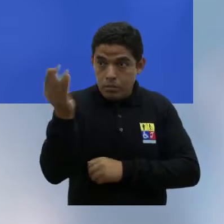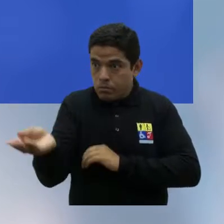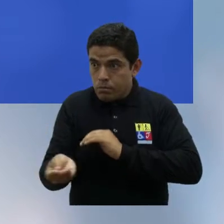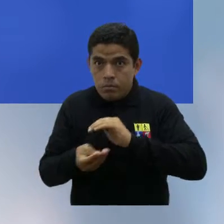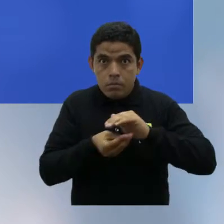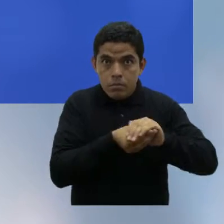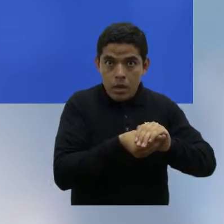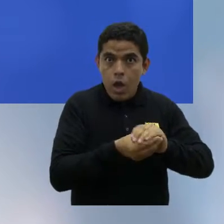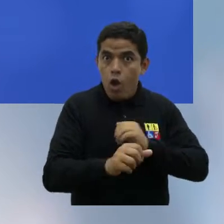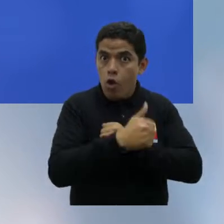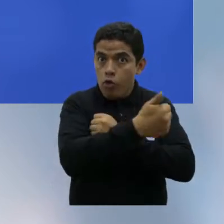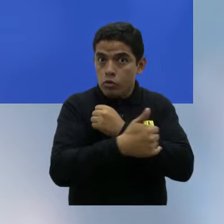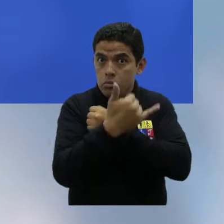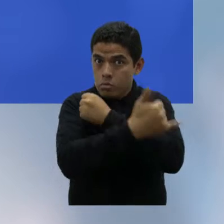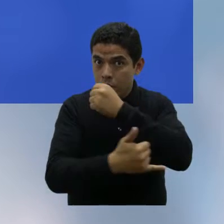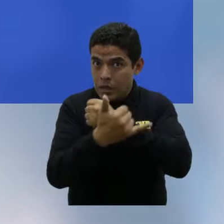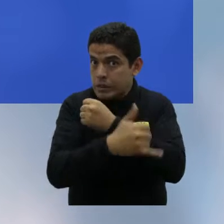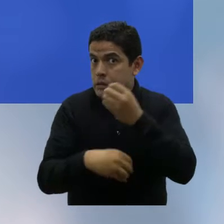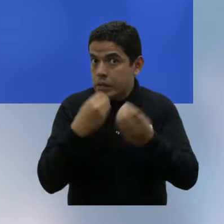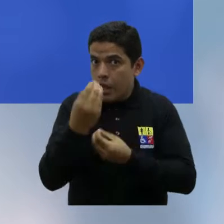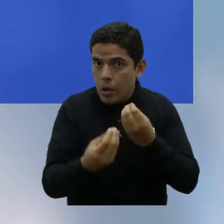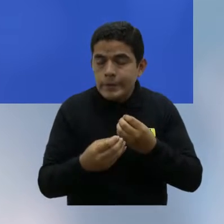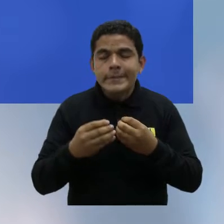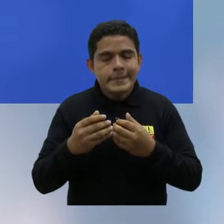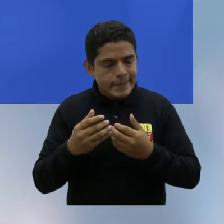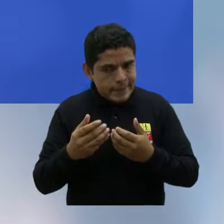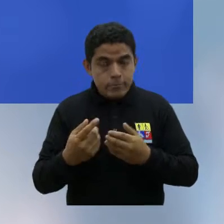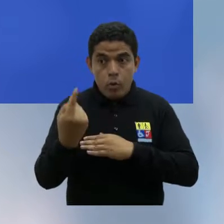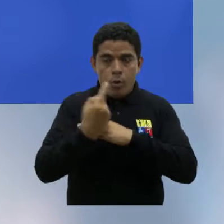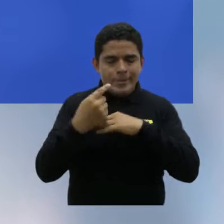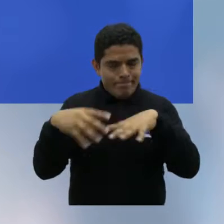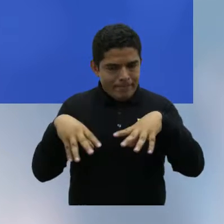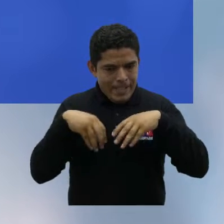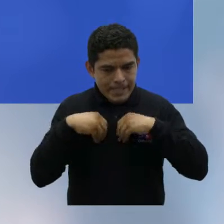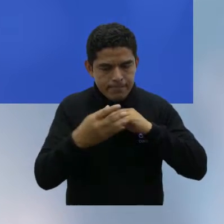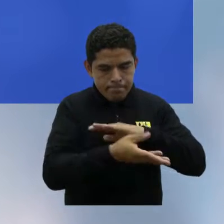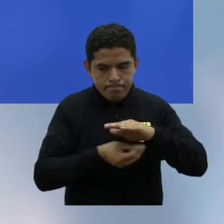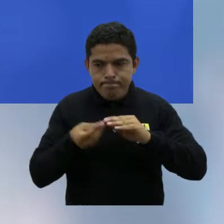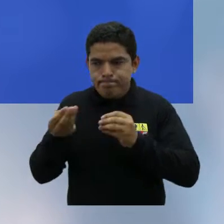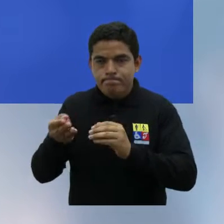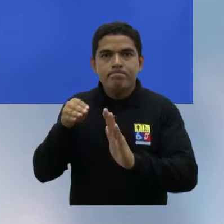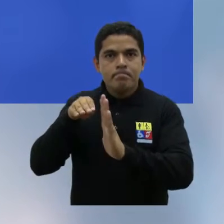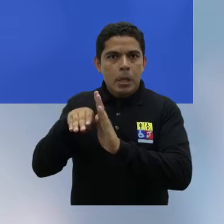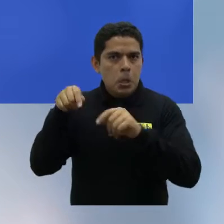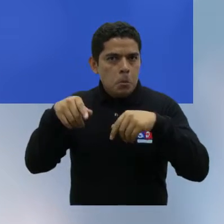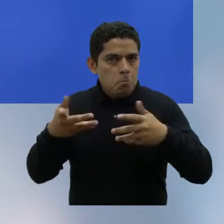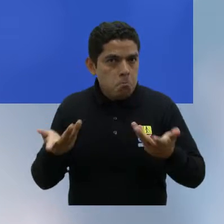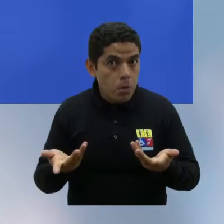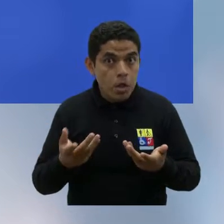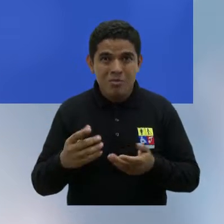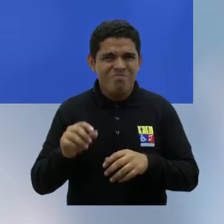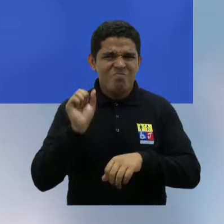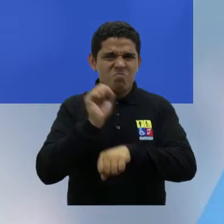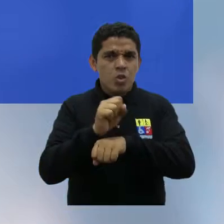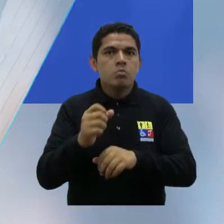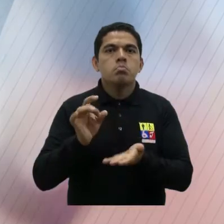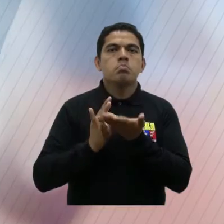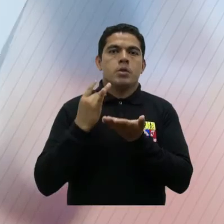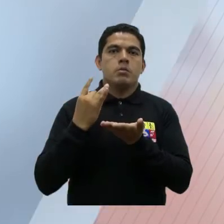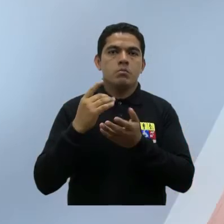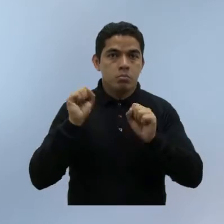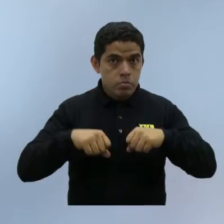bienes de cualquier naturaleza, en paraísos fiscales, deberán acatar el mandato popular y su incumplimiento será causal de destitución.